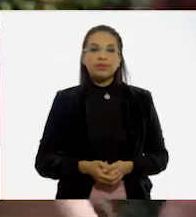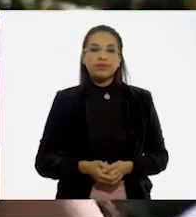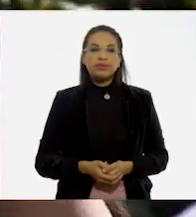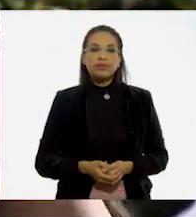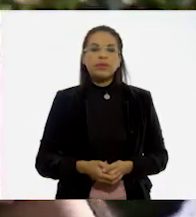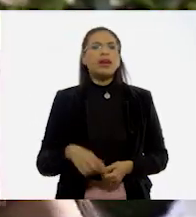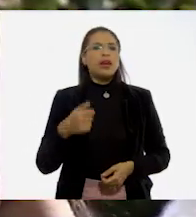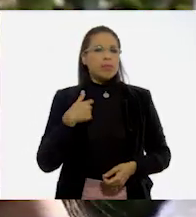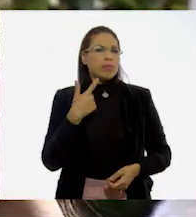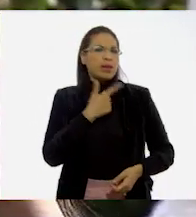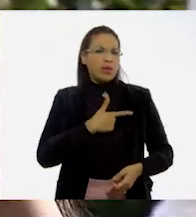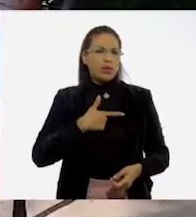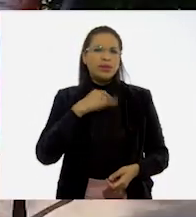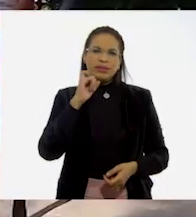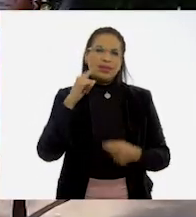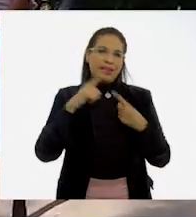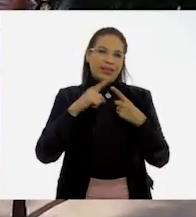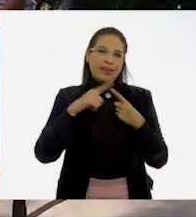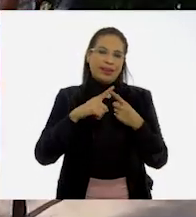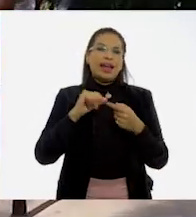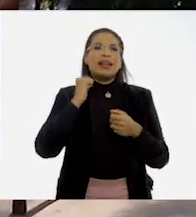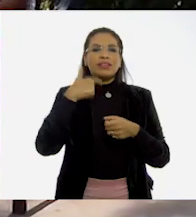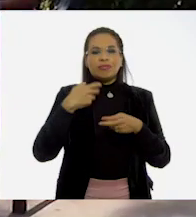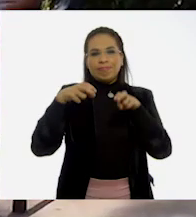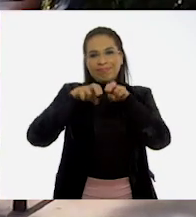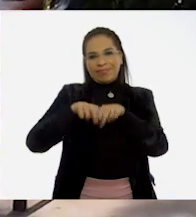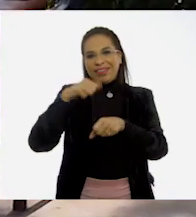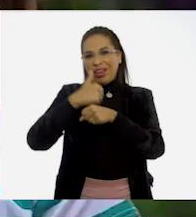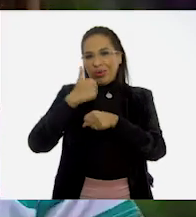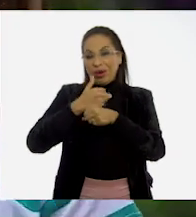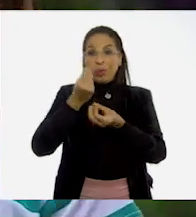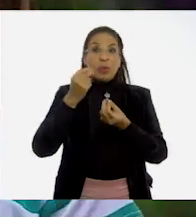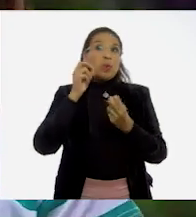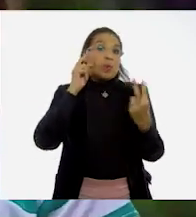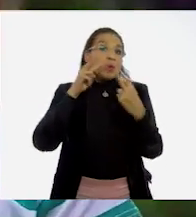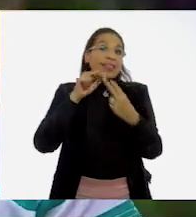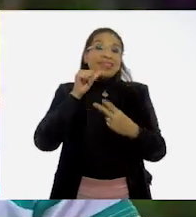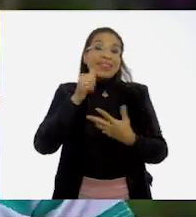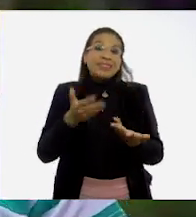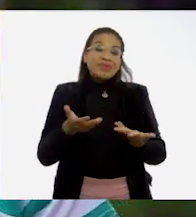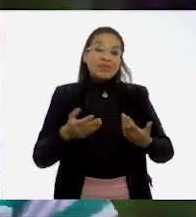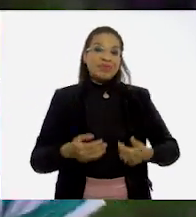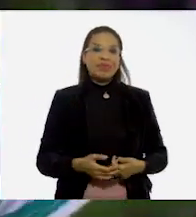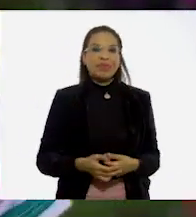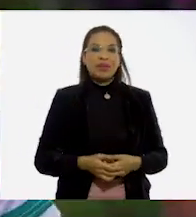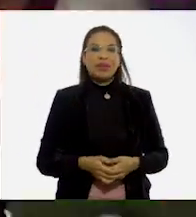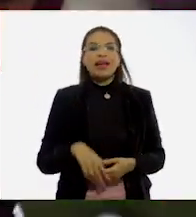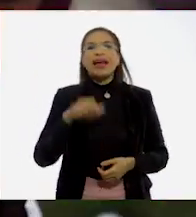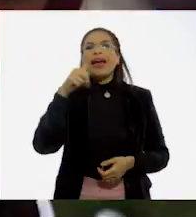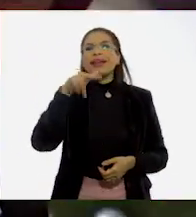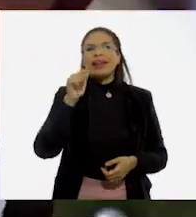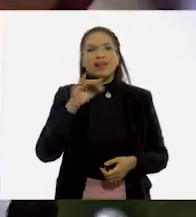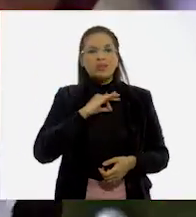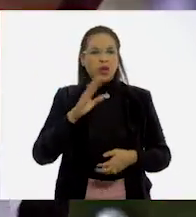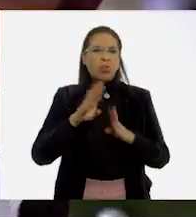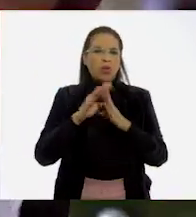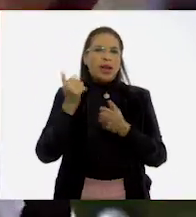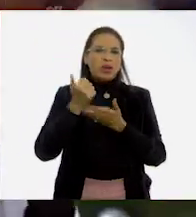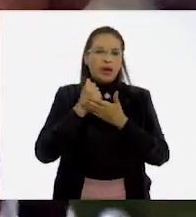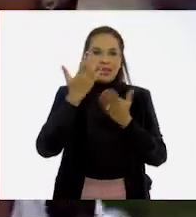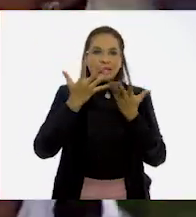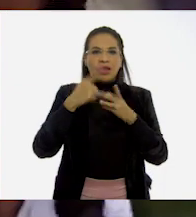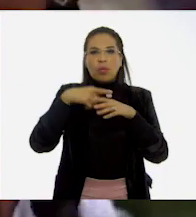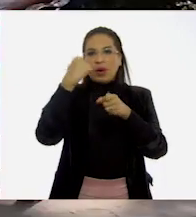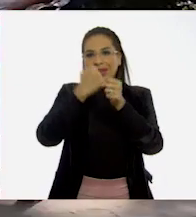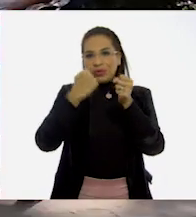A mí sí me gustó la tarea. Así pasó un rato con mi abuela, que hace mucho que no la veo. Ana, ¿nos enseñas a hacer esculturas con